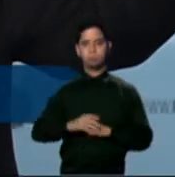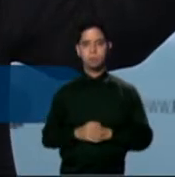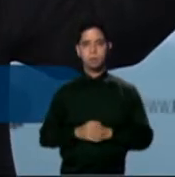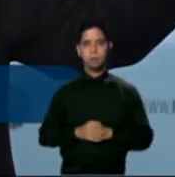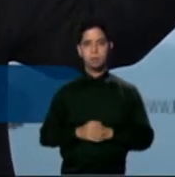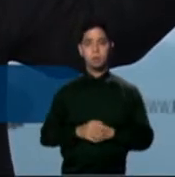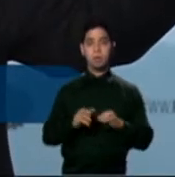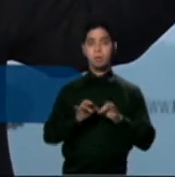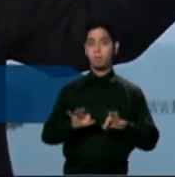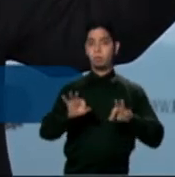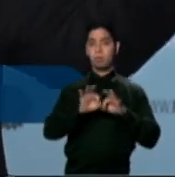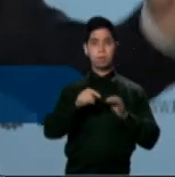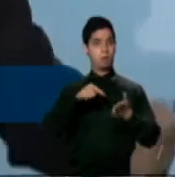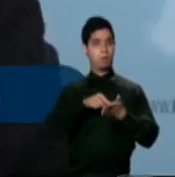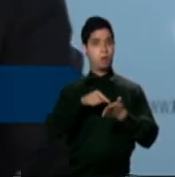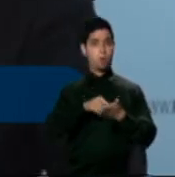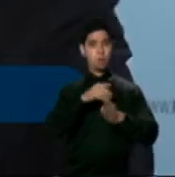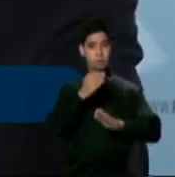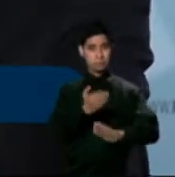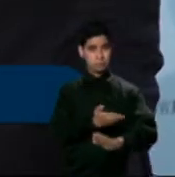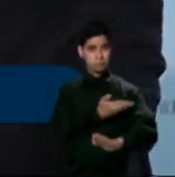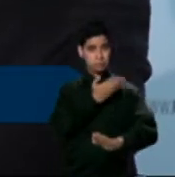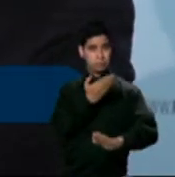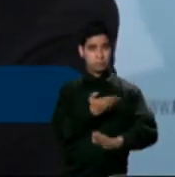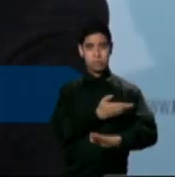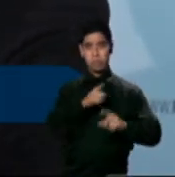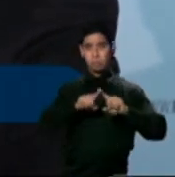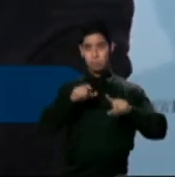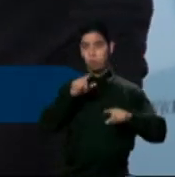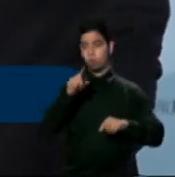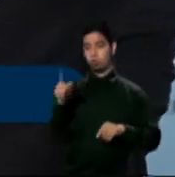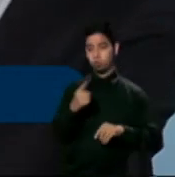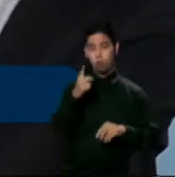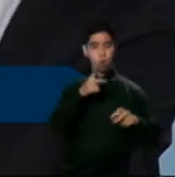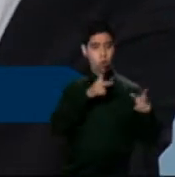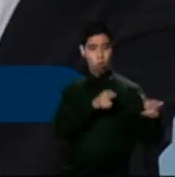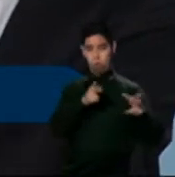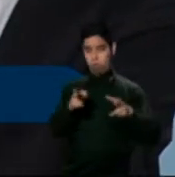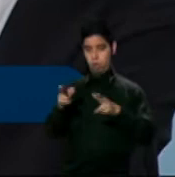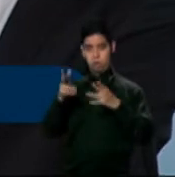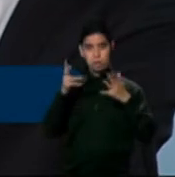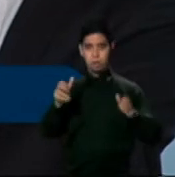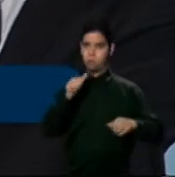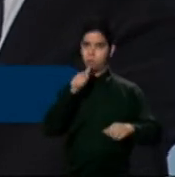y no puede ser solo con recortes y medidas locales.